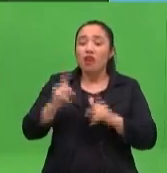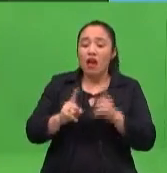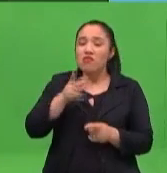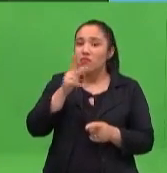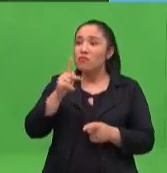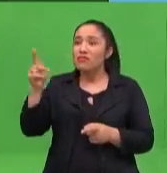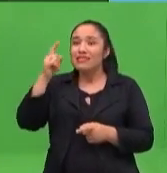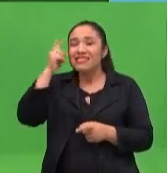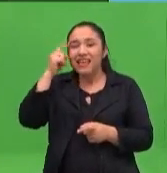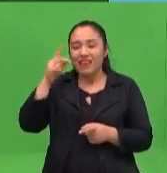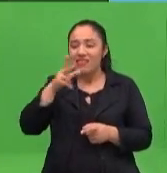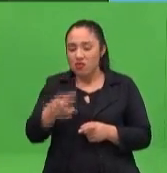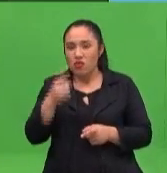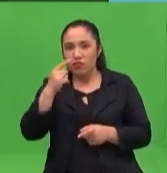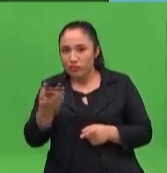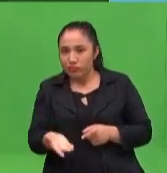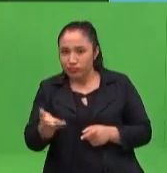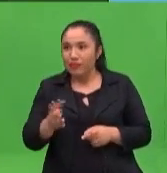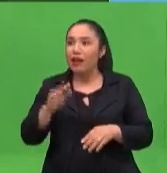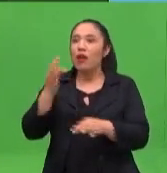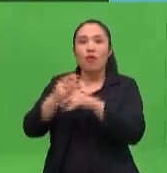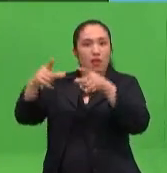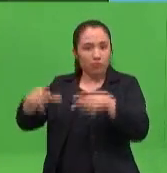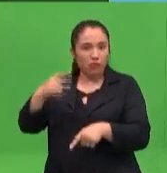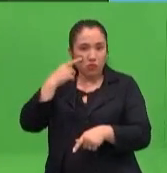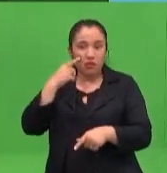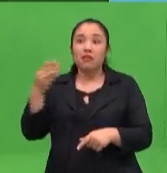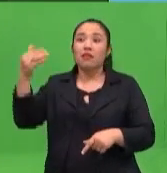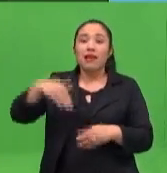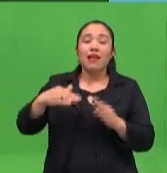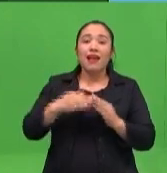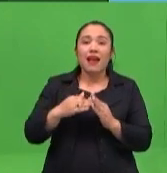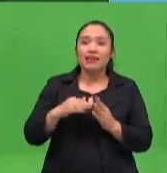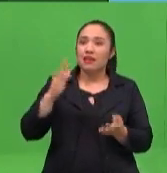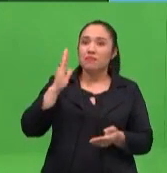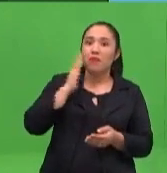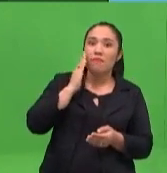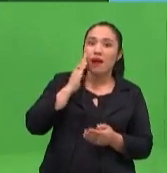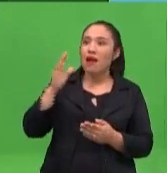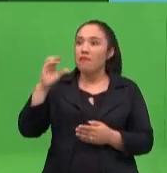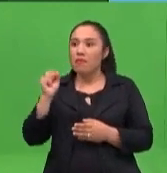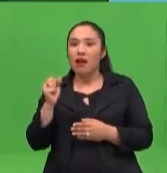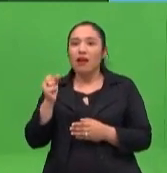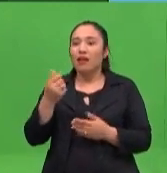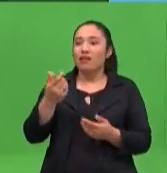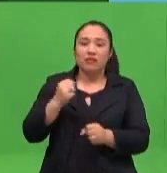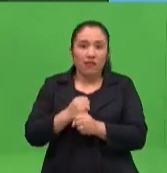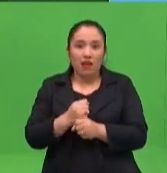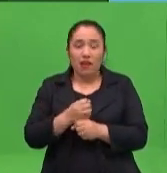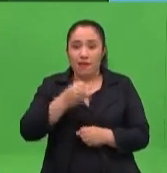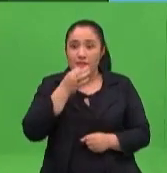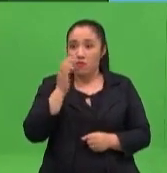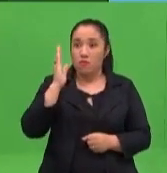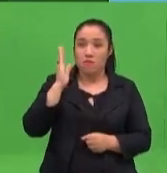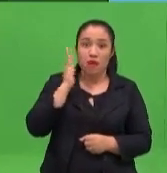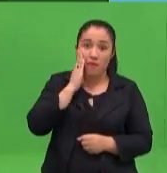el que estoy a gusto. A lo mejor en la casa, por ahí, el temperamento de la mamá con el hijo no es que tan bien se llevan. A